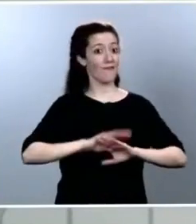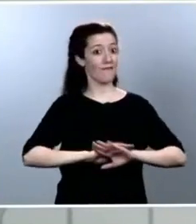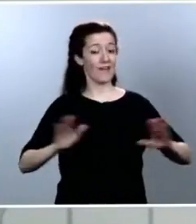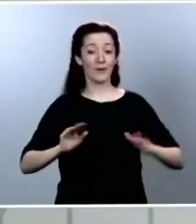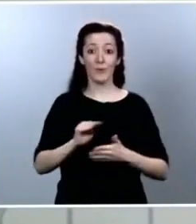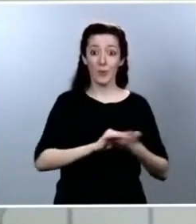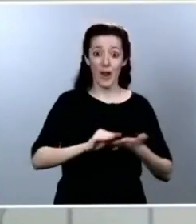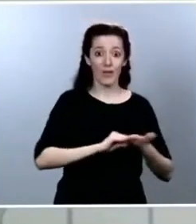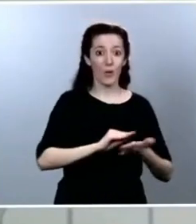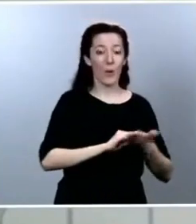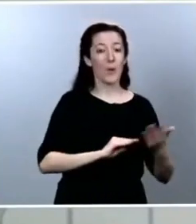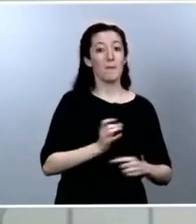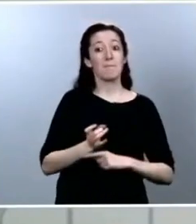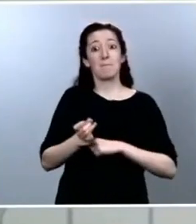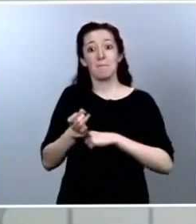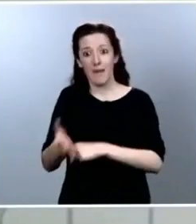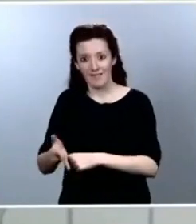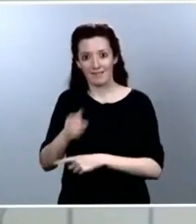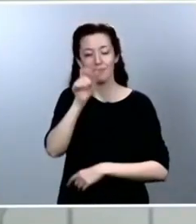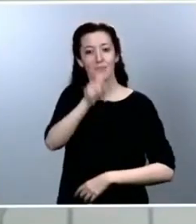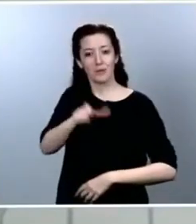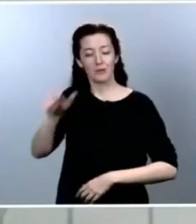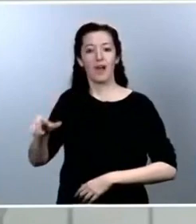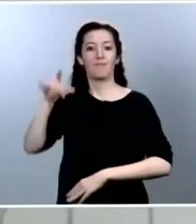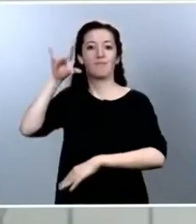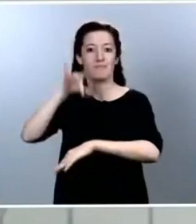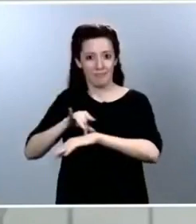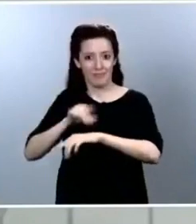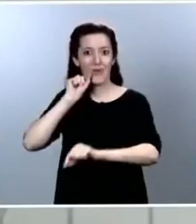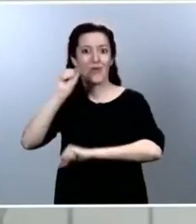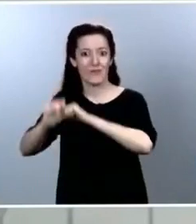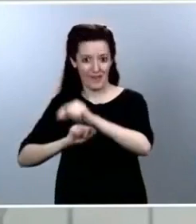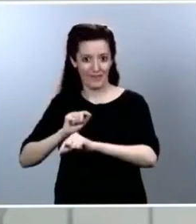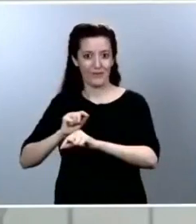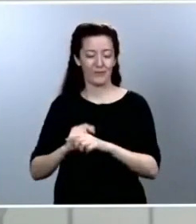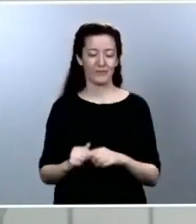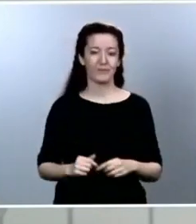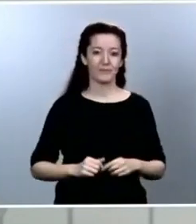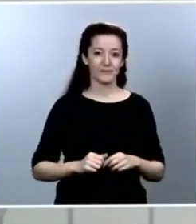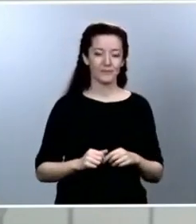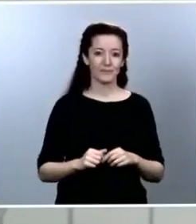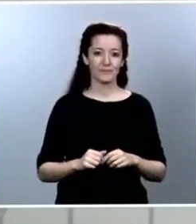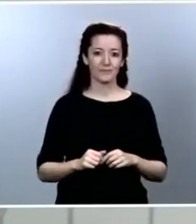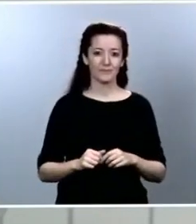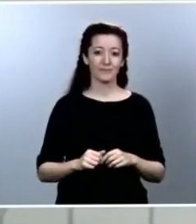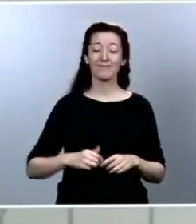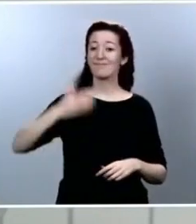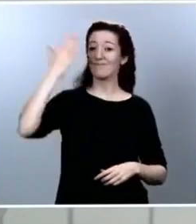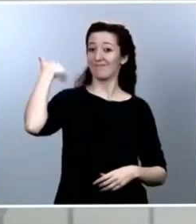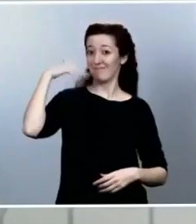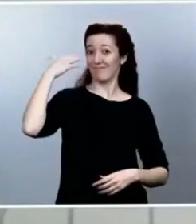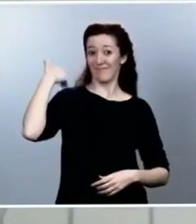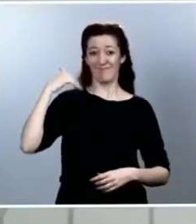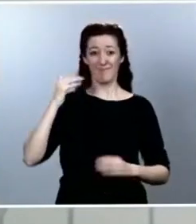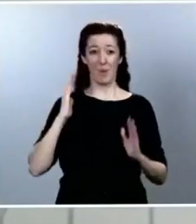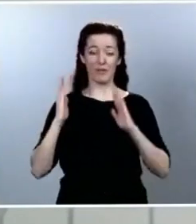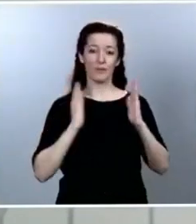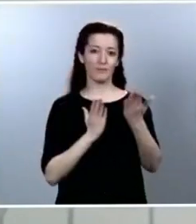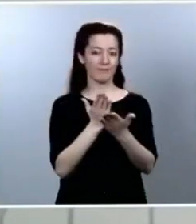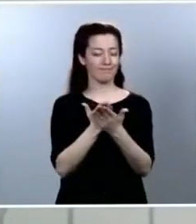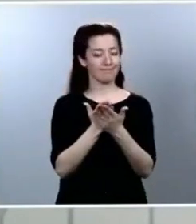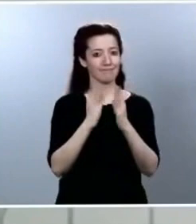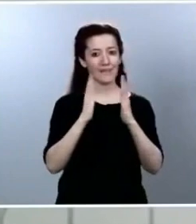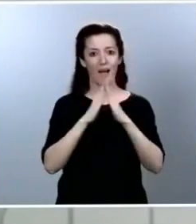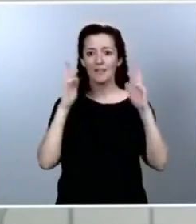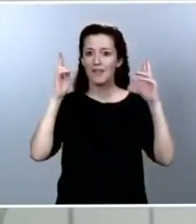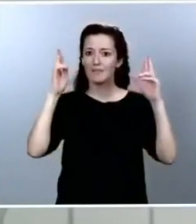diarias. Pedimos entonces que se quedaran en casa y lo han hecho. Pedimos entonces parar